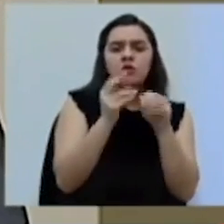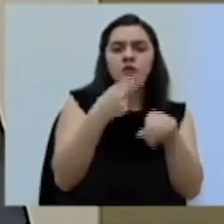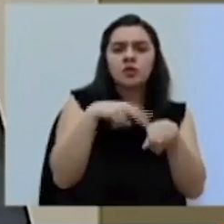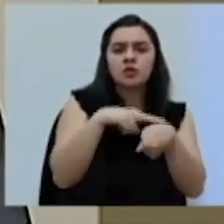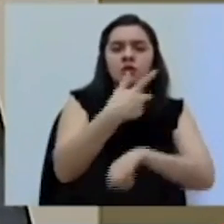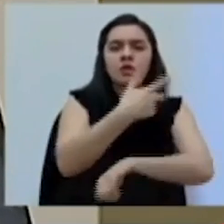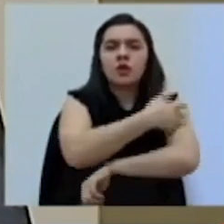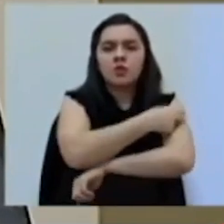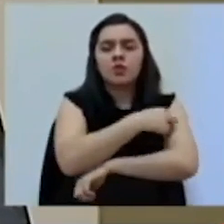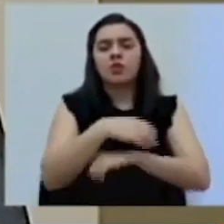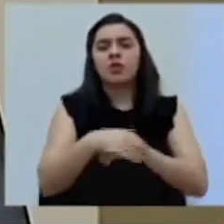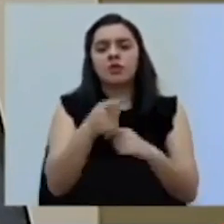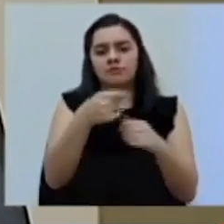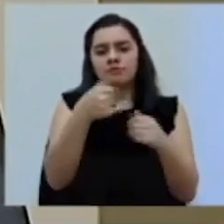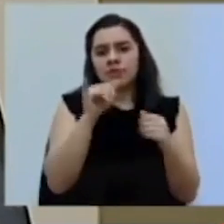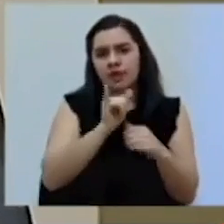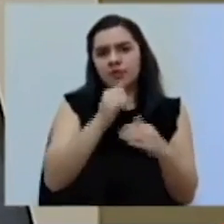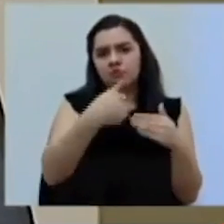Y bueno, vamos en esa línea.